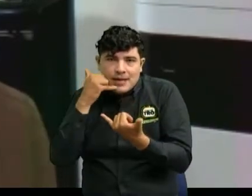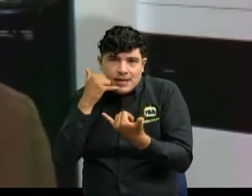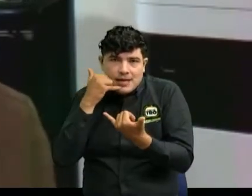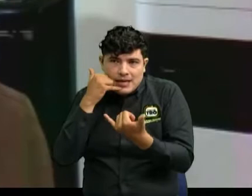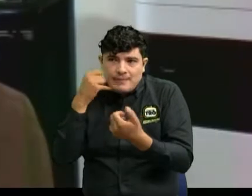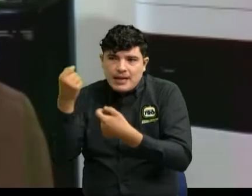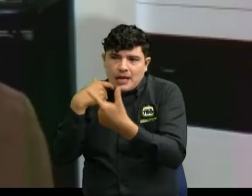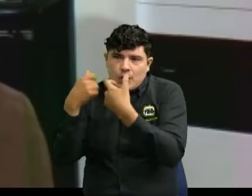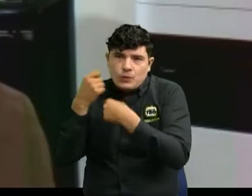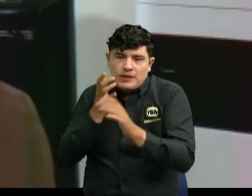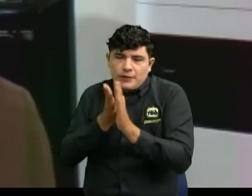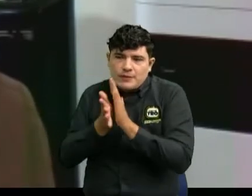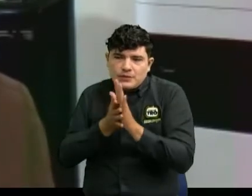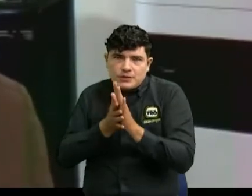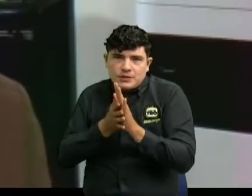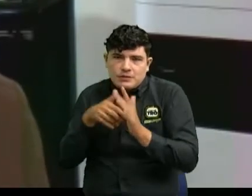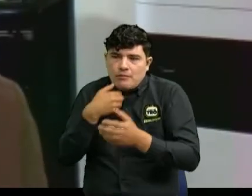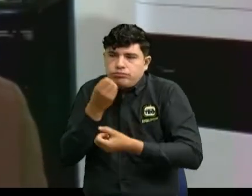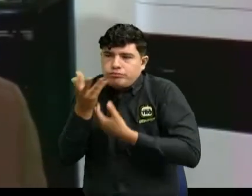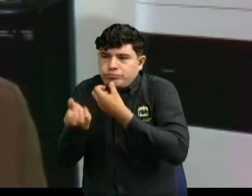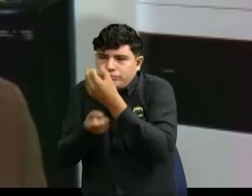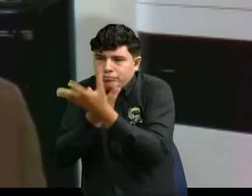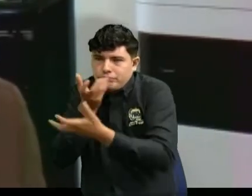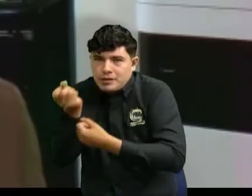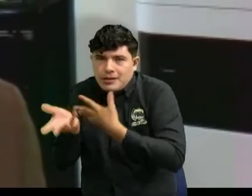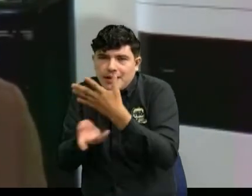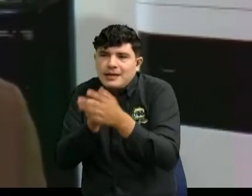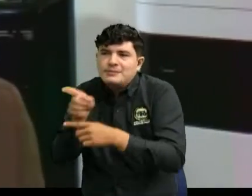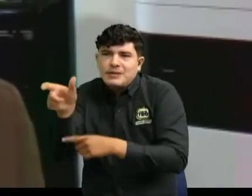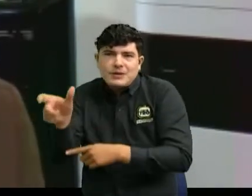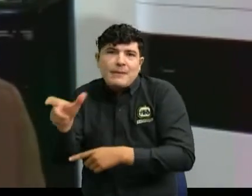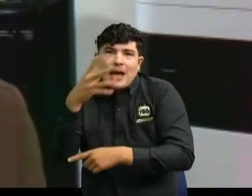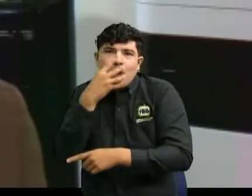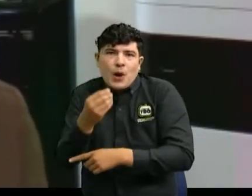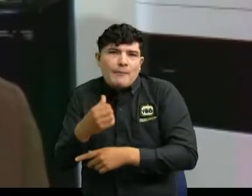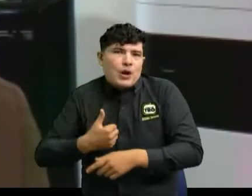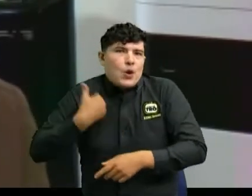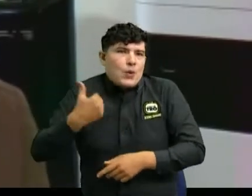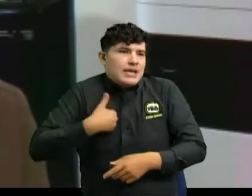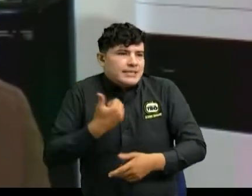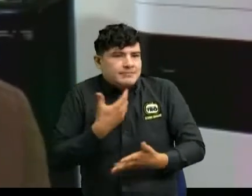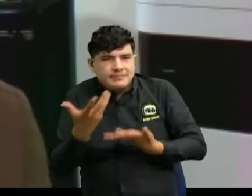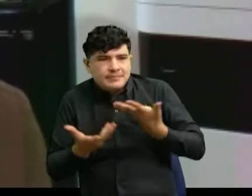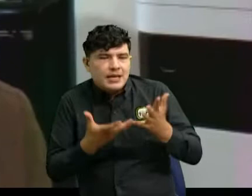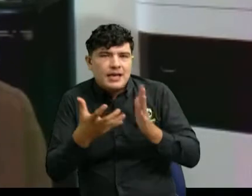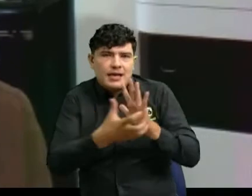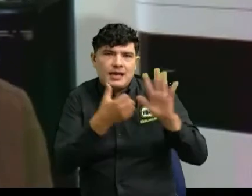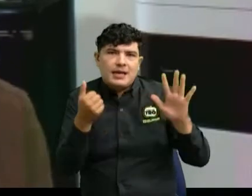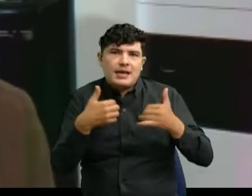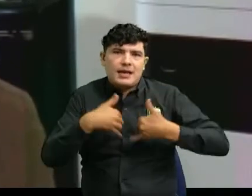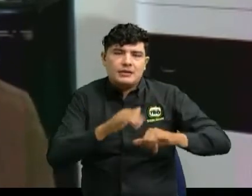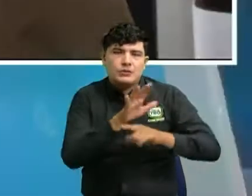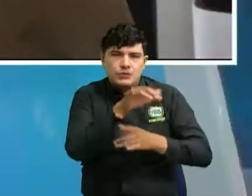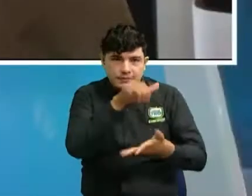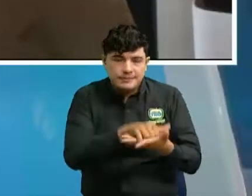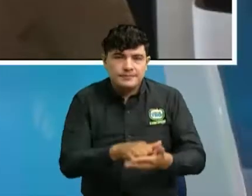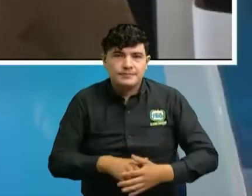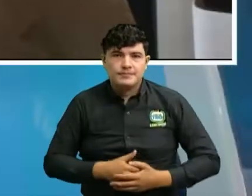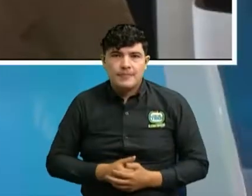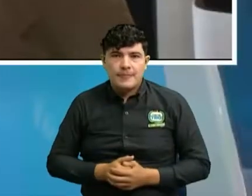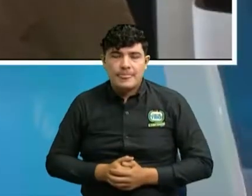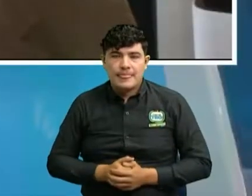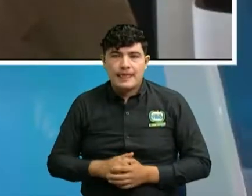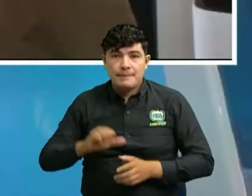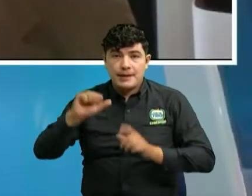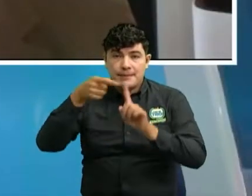suplantaron su identidad y con la información que obtuvieron telefónicamente fue víctima de esa estafa. Pues lo primero debe